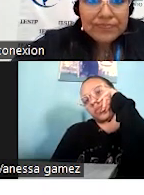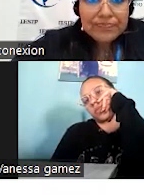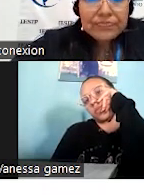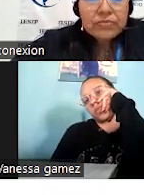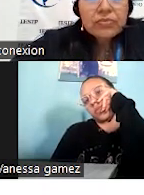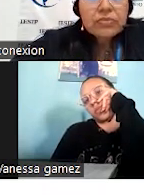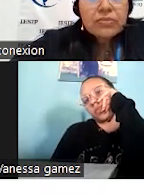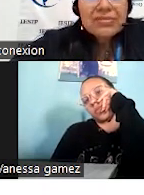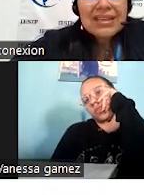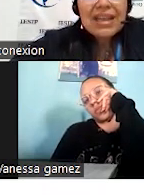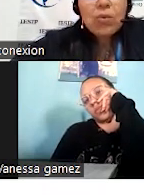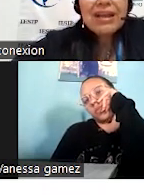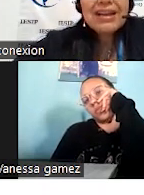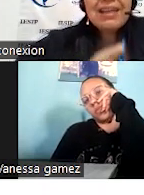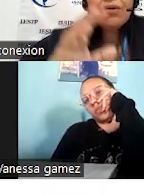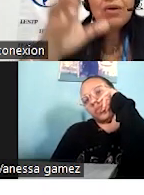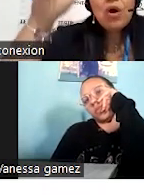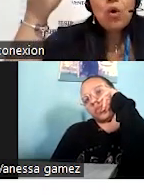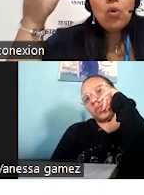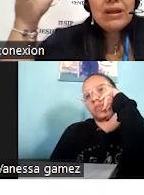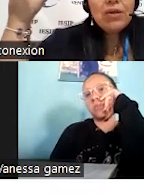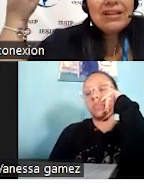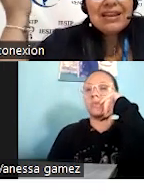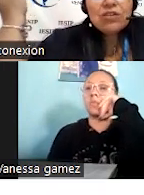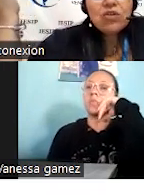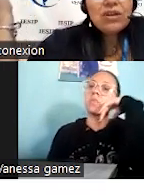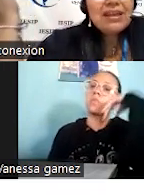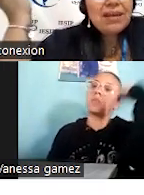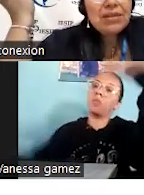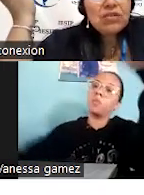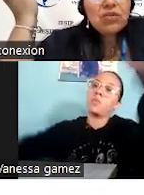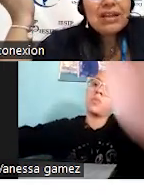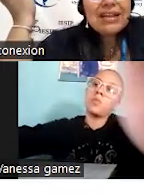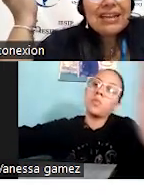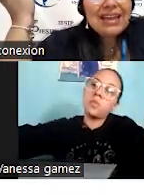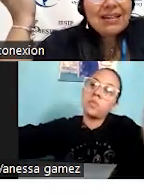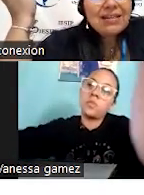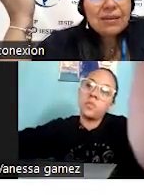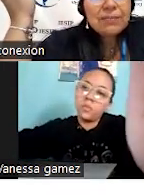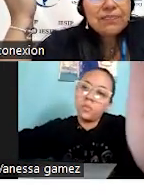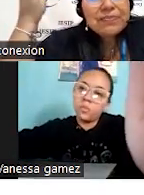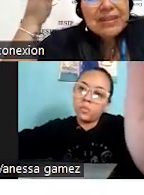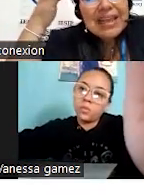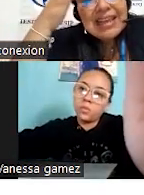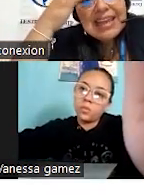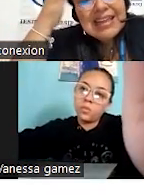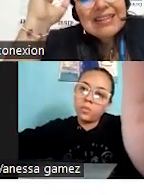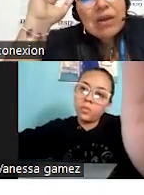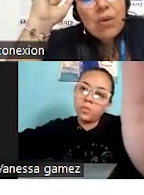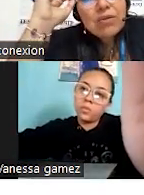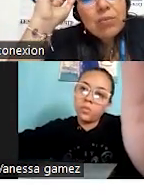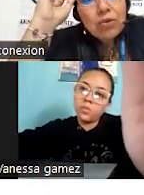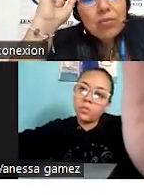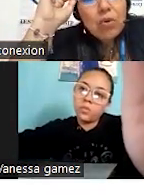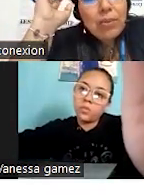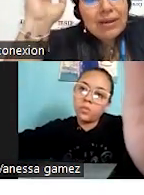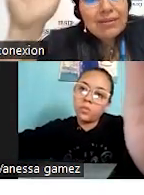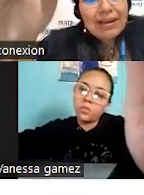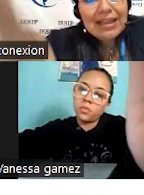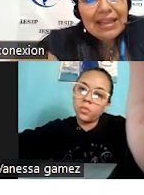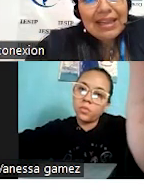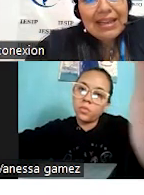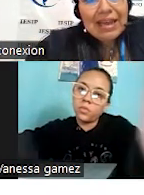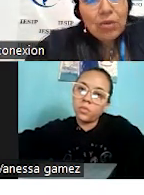cuadro que es un grado, un grado de interacción y adaptación del cliente. Y en este cuadro podemos